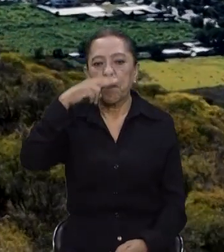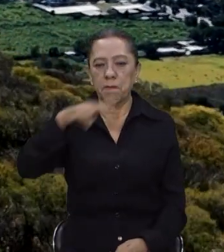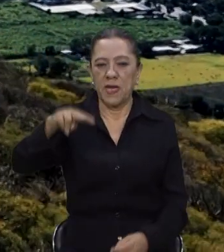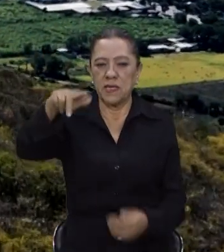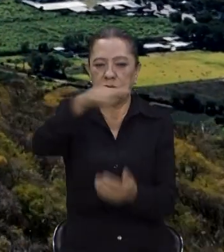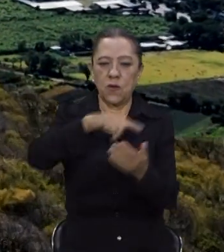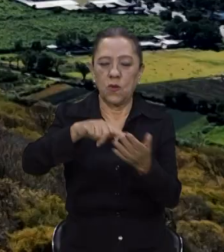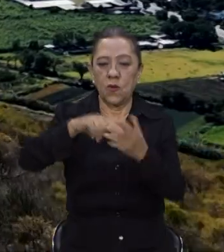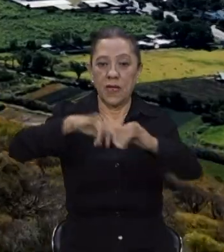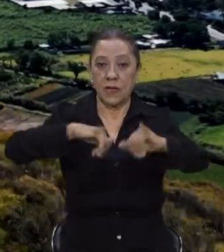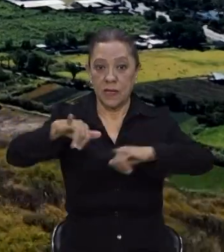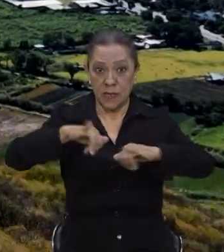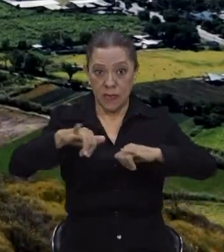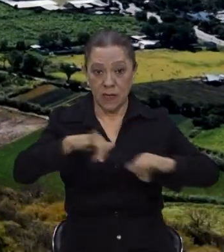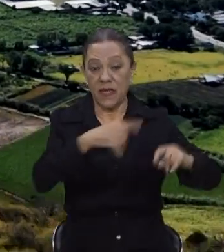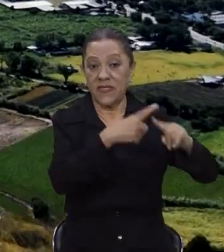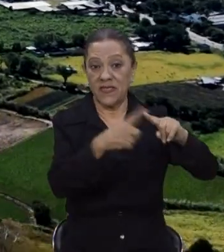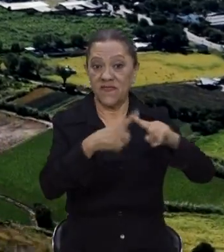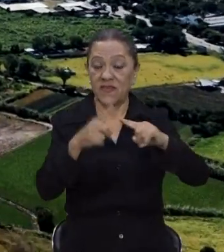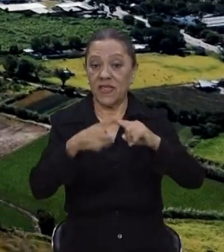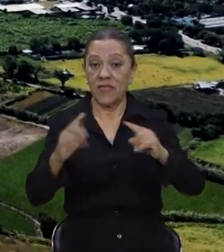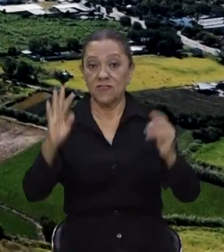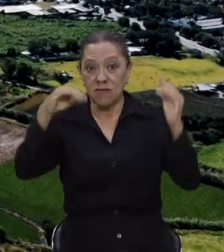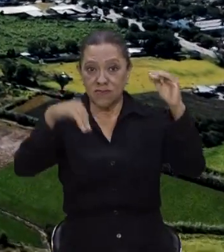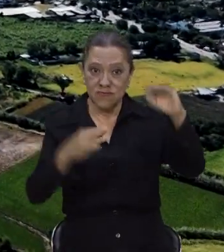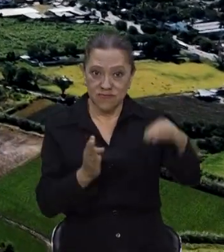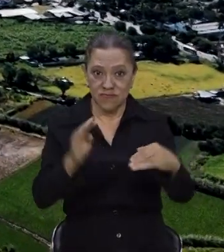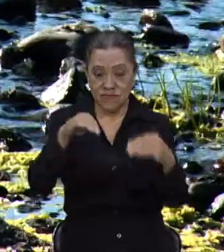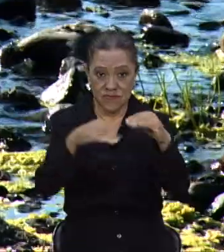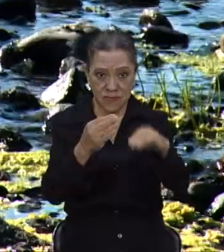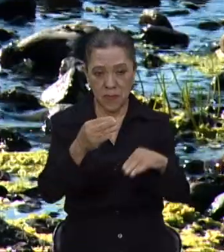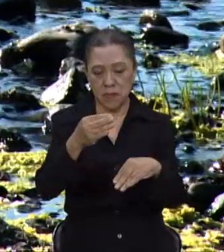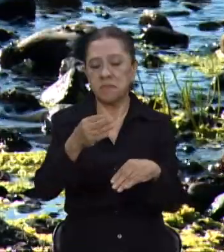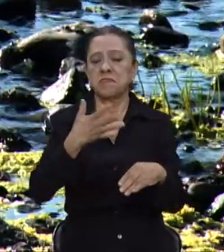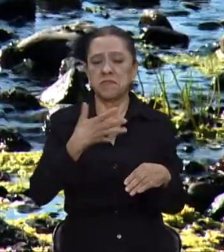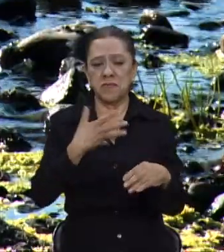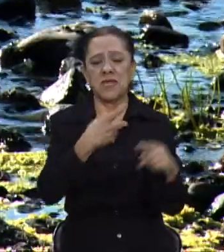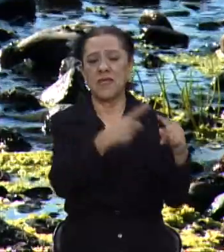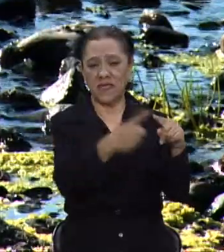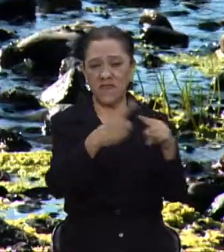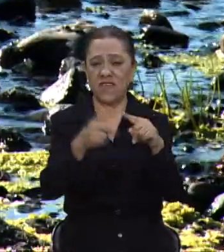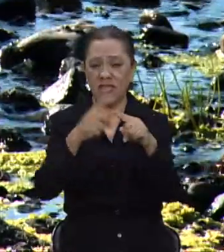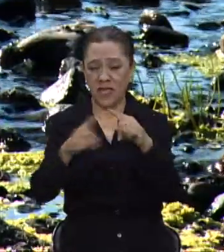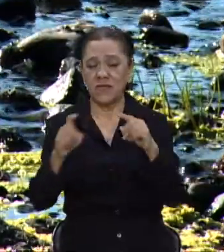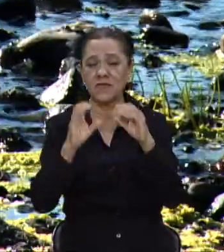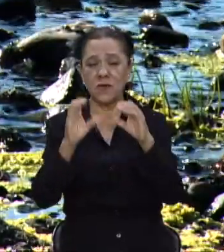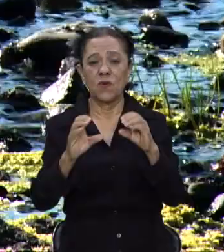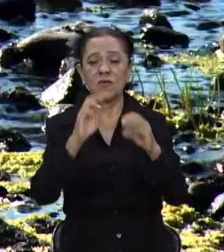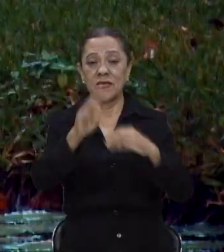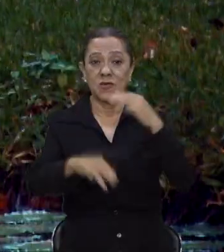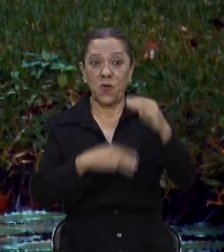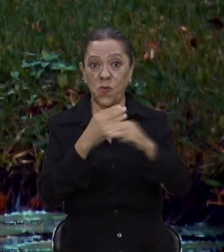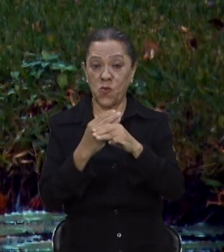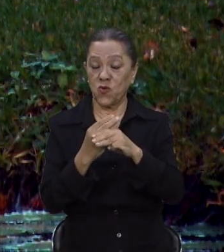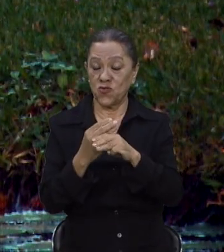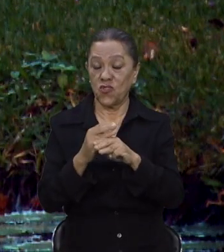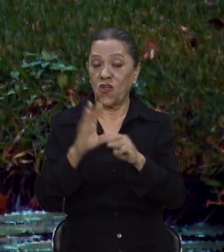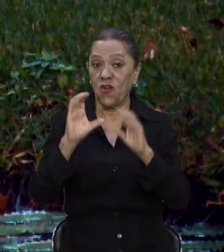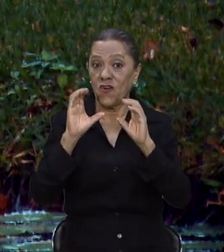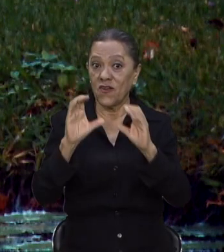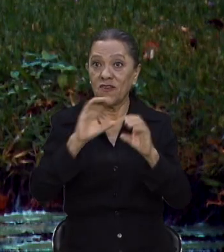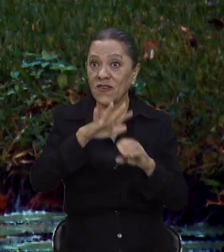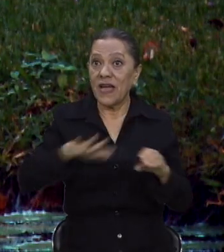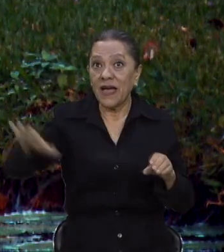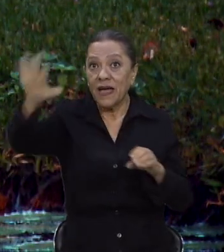Debido a su ubicación geográfica y a su diverso relieve, México tiene una gran variedad de ecosistemas, los cuales se